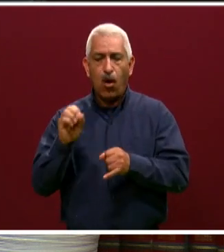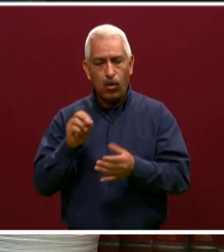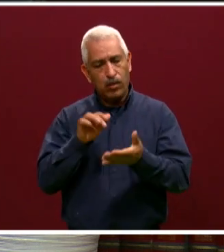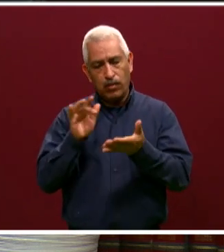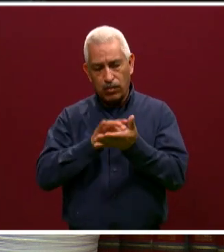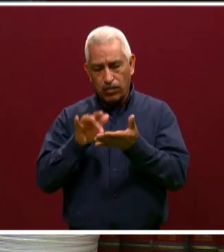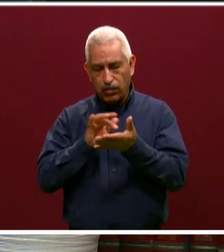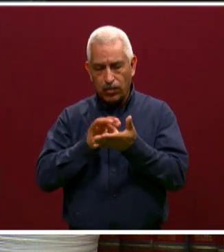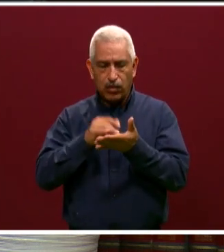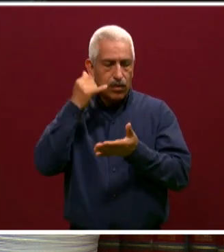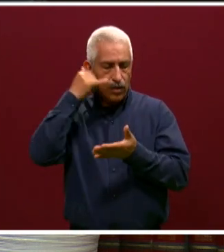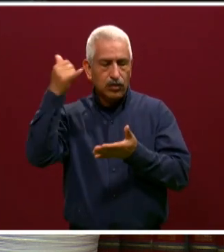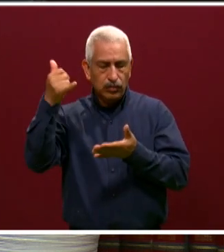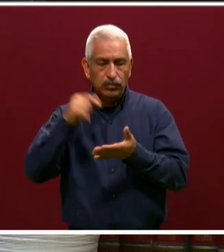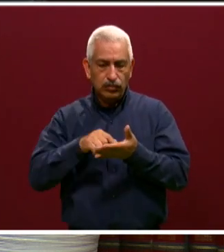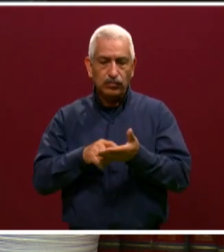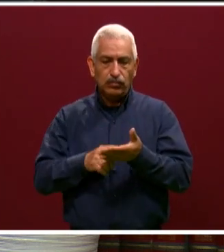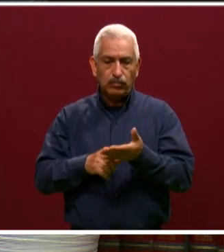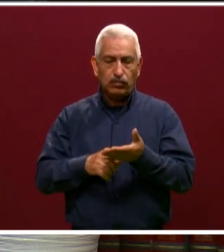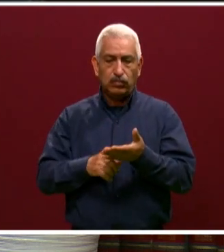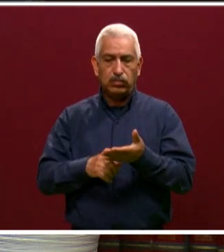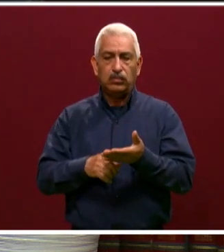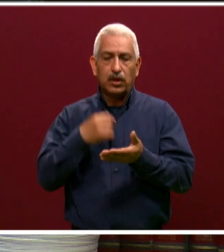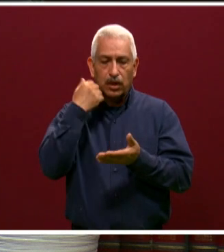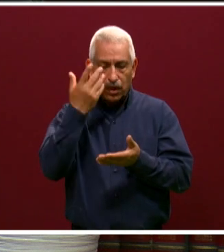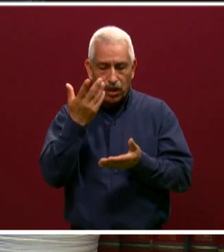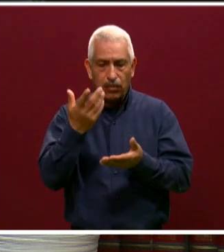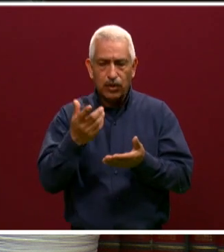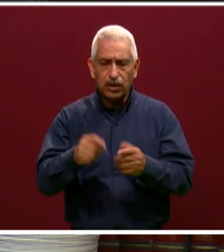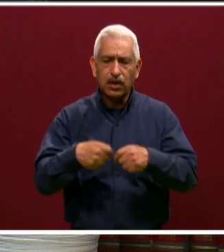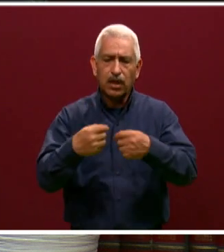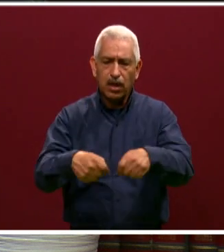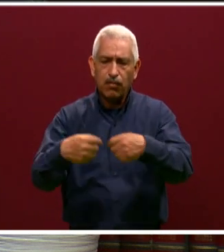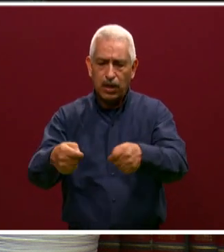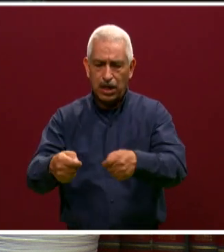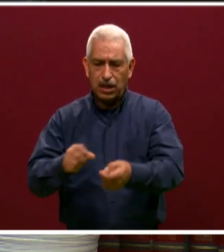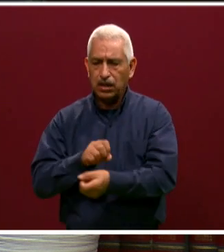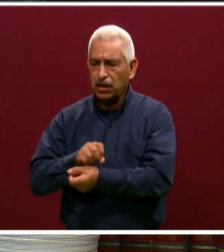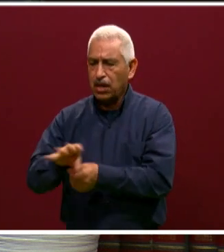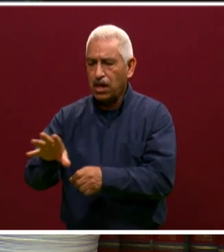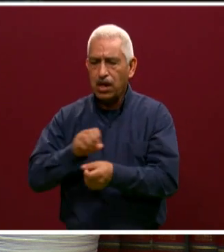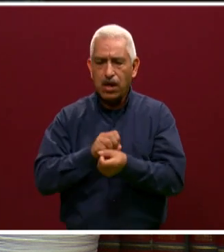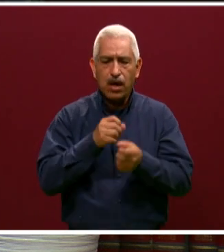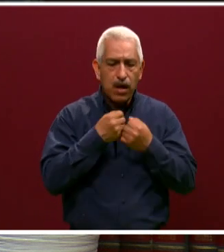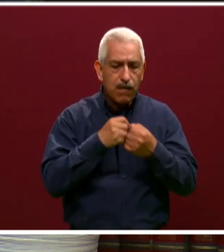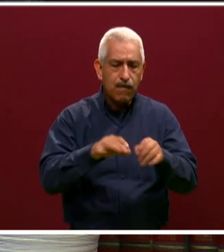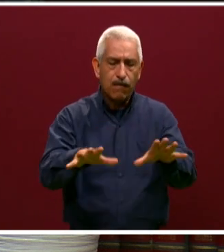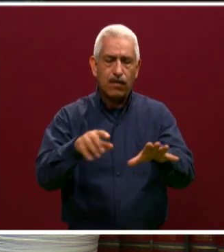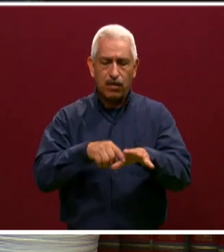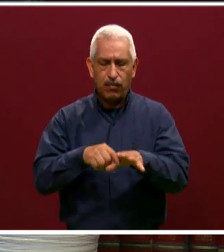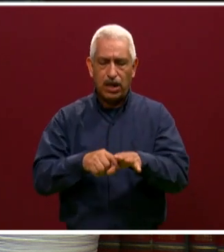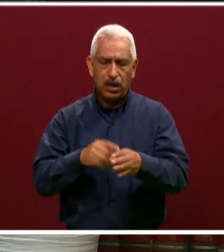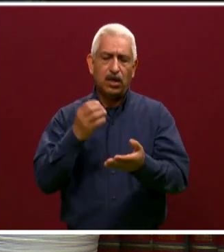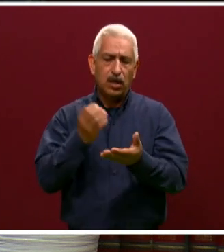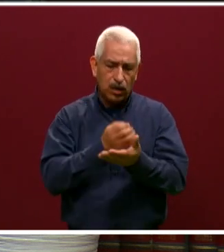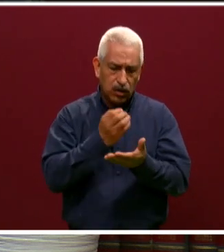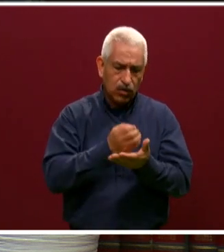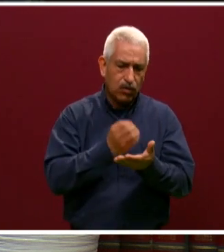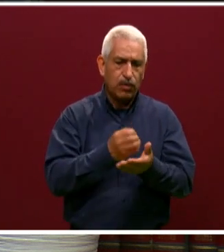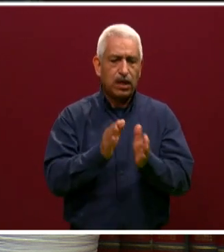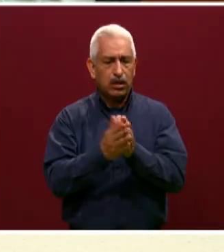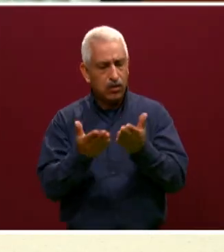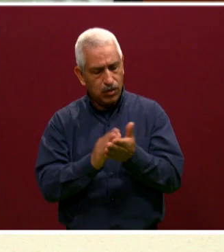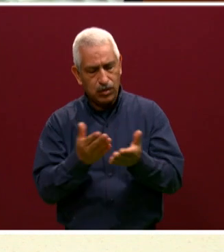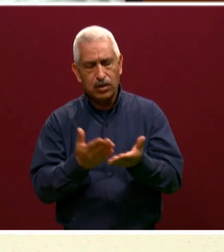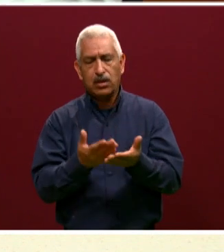través de enviarles documentos, tareas, actividades para que ellos puedan continuar con su proceso de enseñanza y aprendizaje.